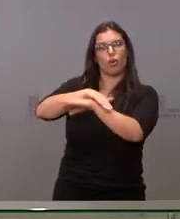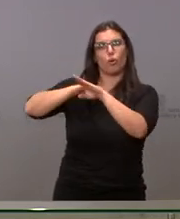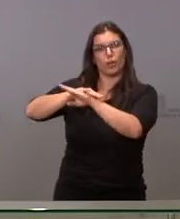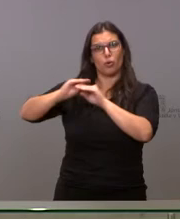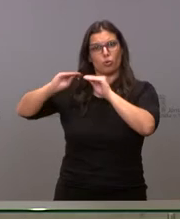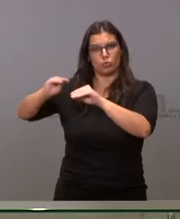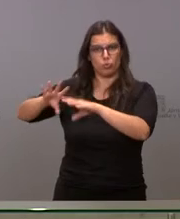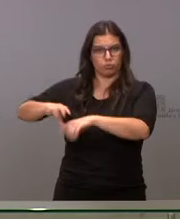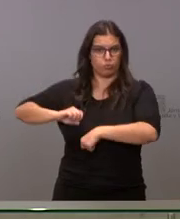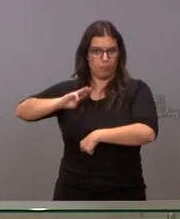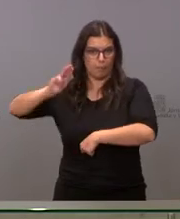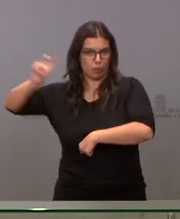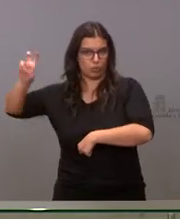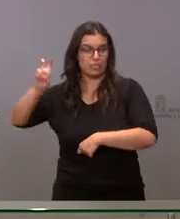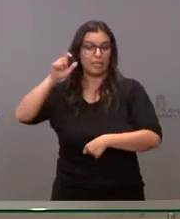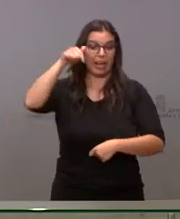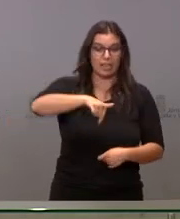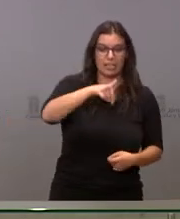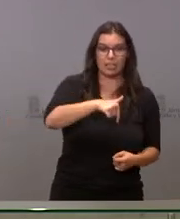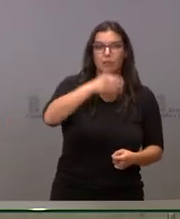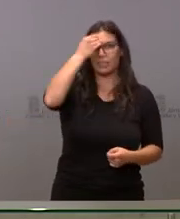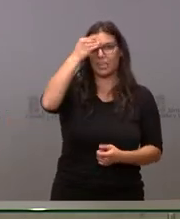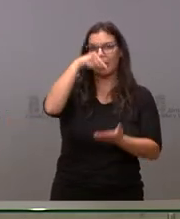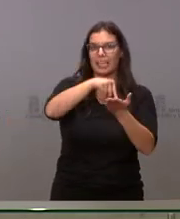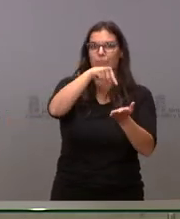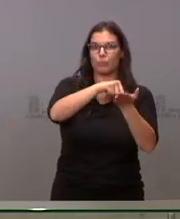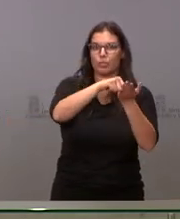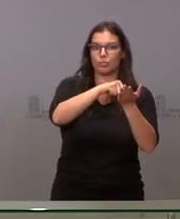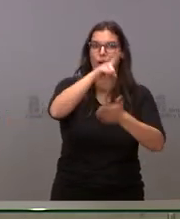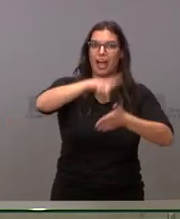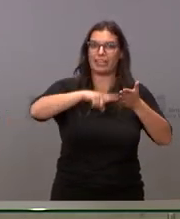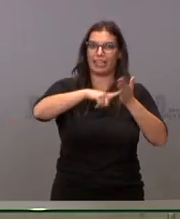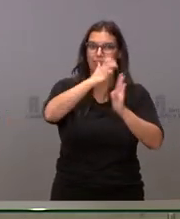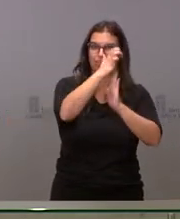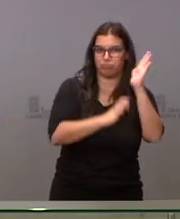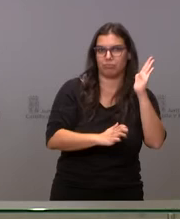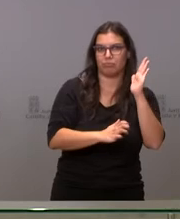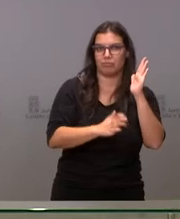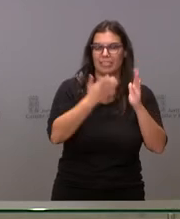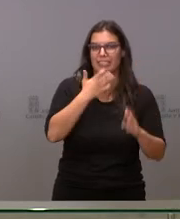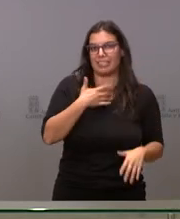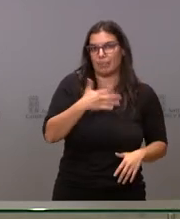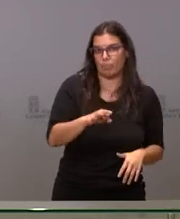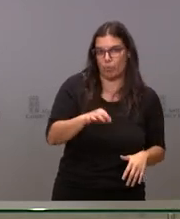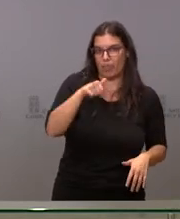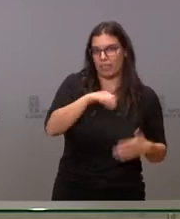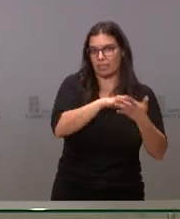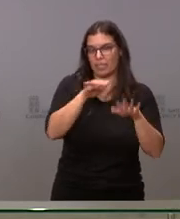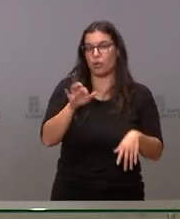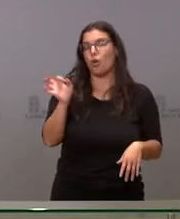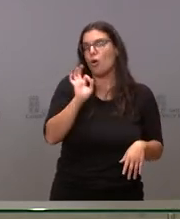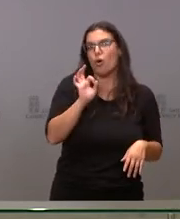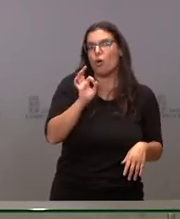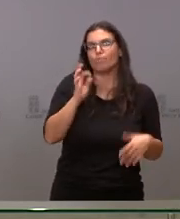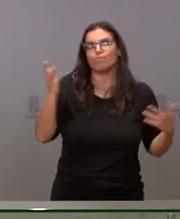por Partido Popular, la idea de bajar incluso los impuestos al alquiler, en la medida en la que se puedan bajar en Castilla y León, o cómo